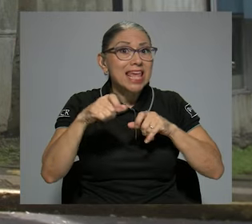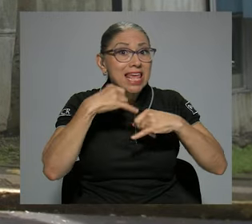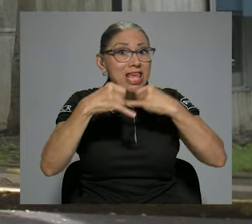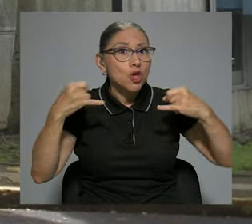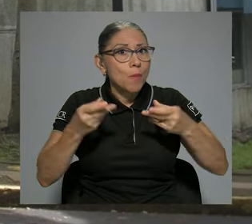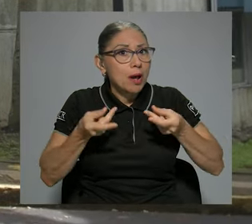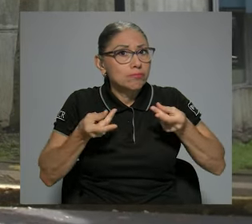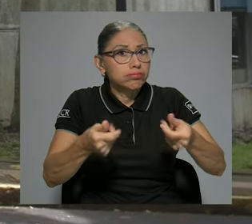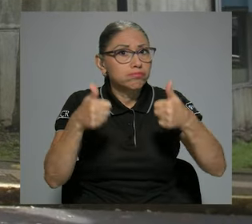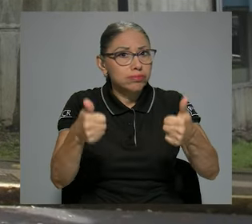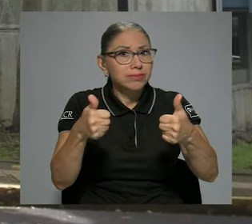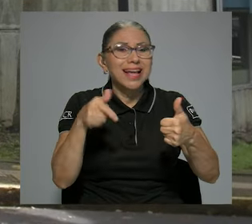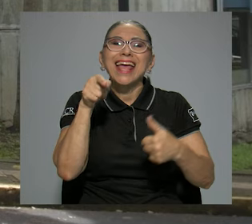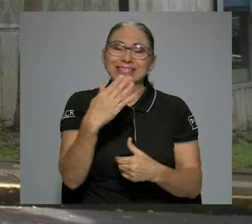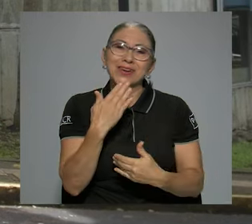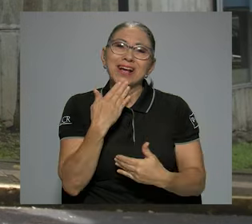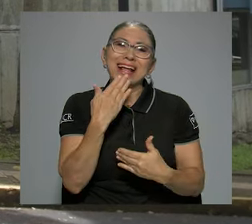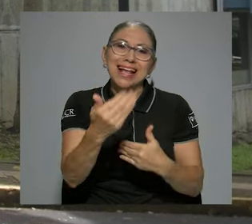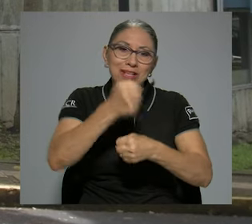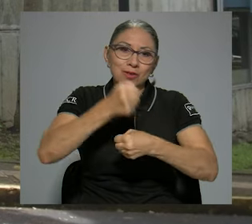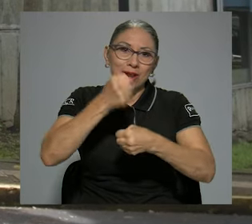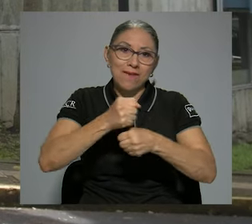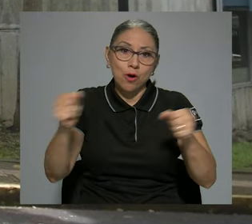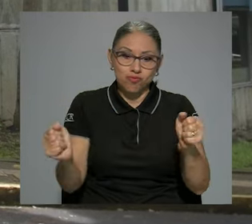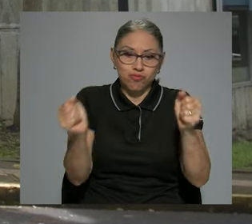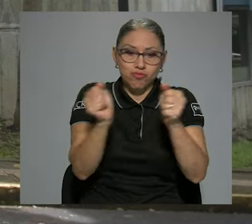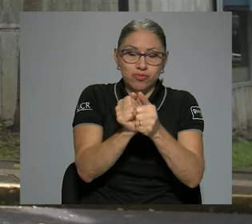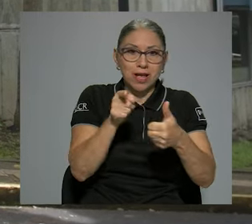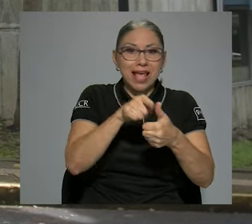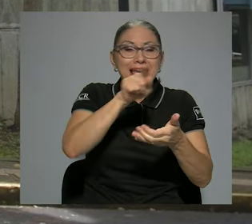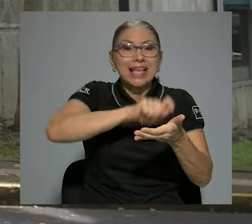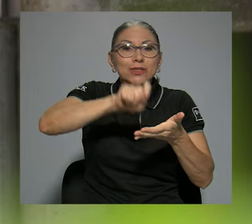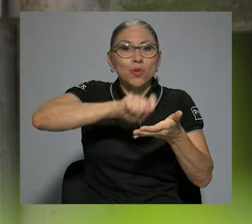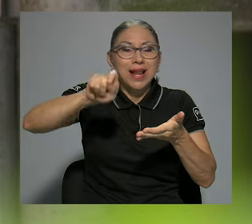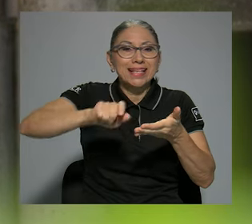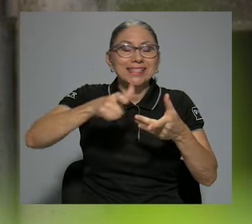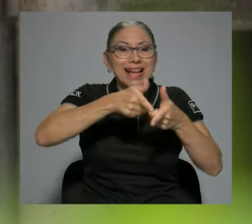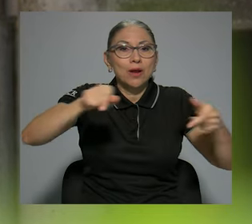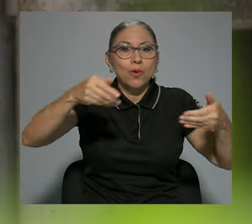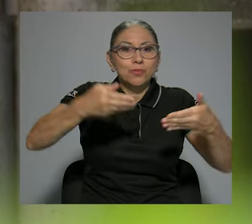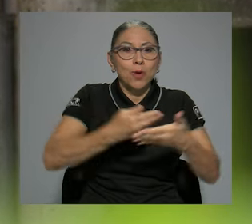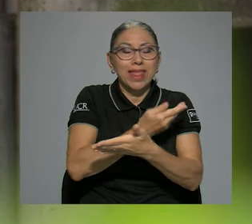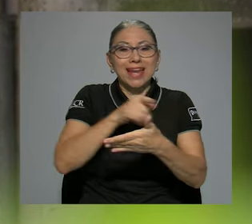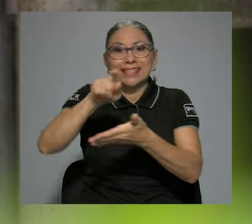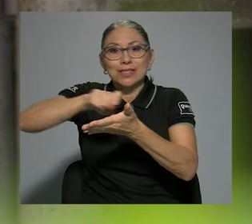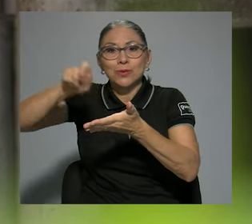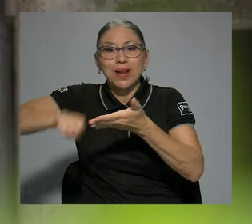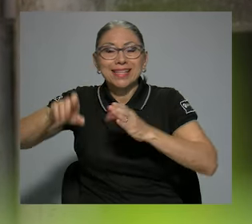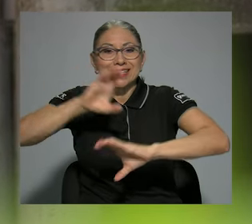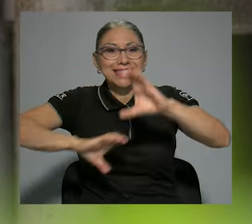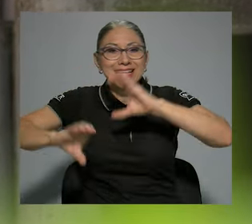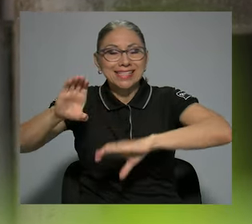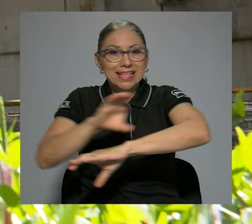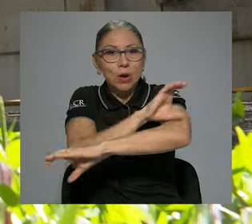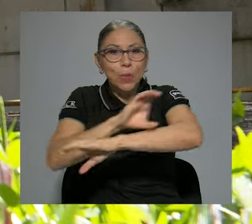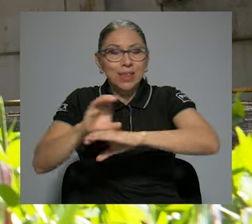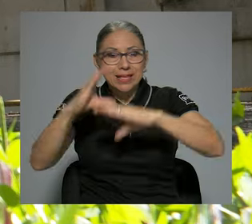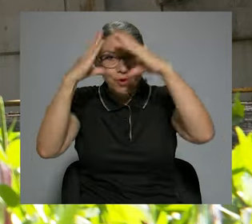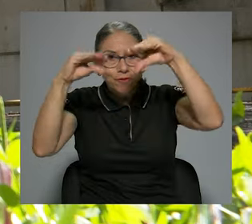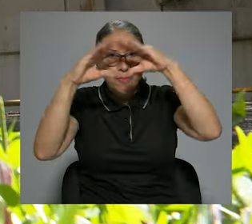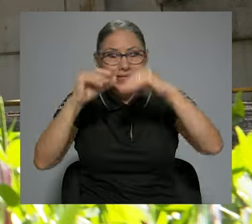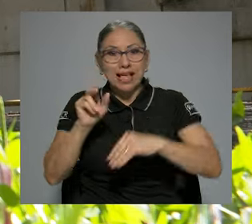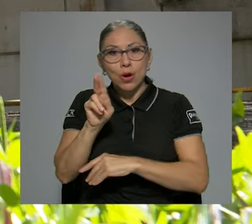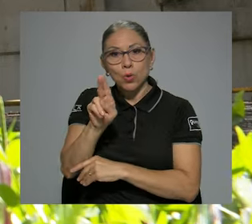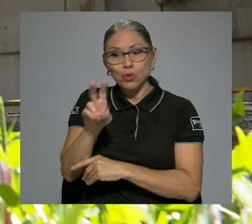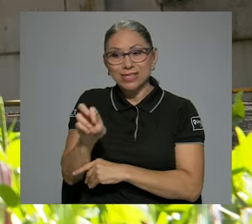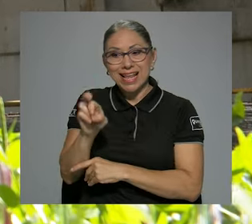Esto gracias a un trabajo conjunto entre las escuelas de lenguas modernas y de ciencias de la computación e informática